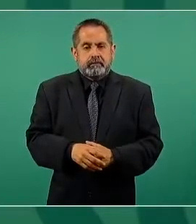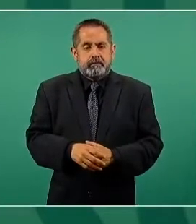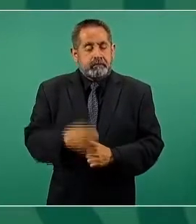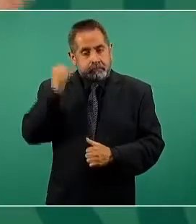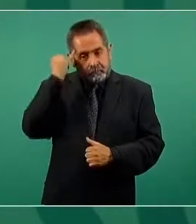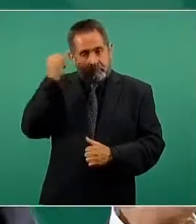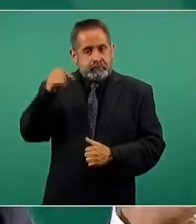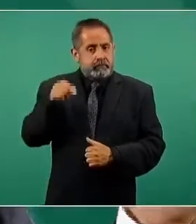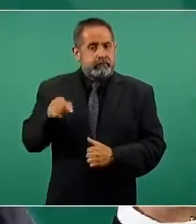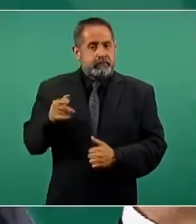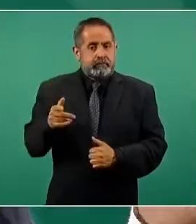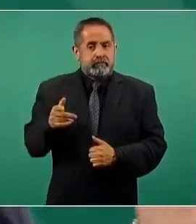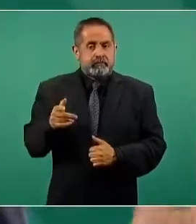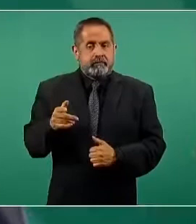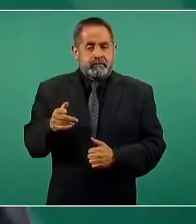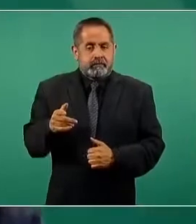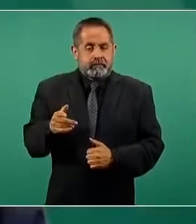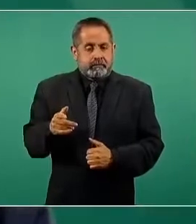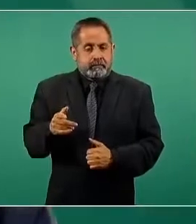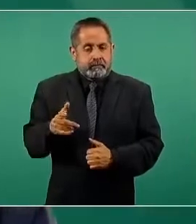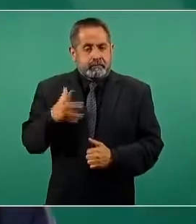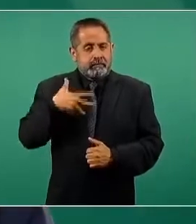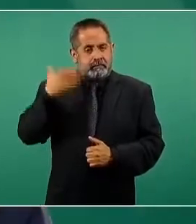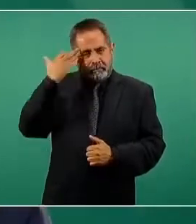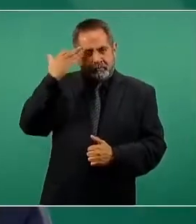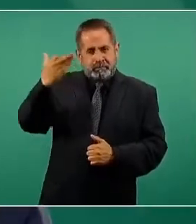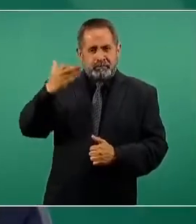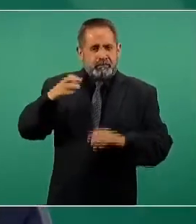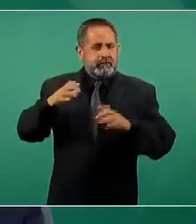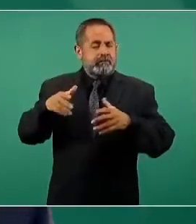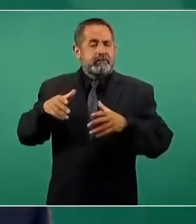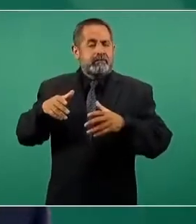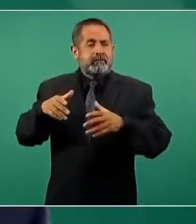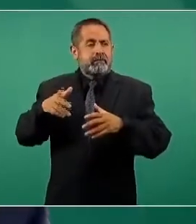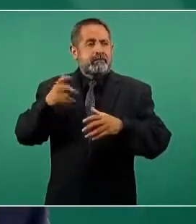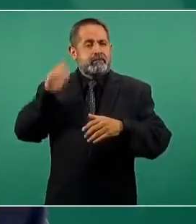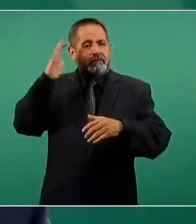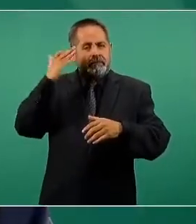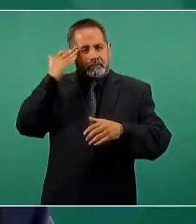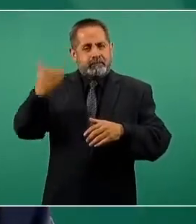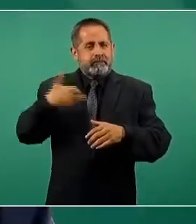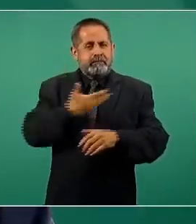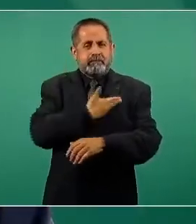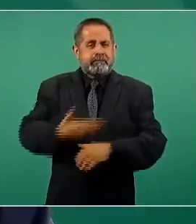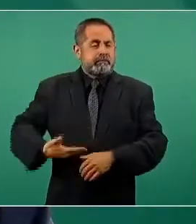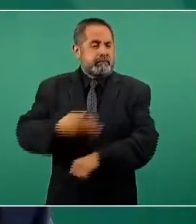Imagínense, en la época del presidente Madero,